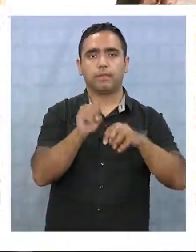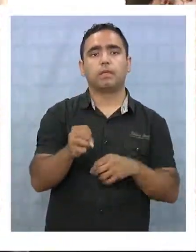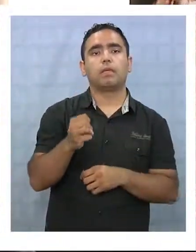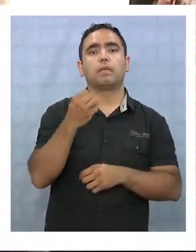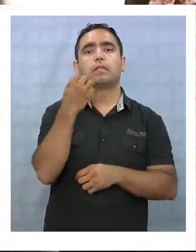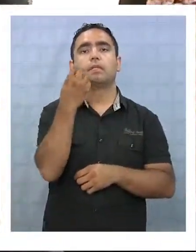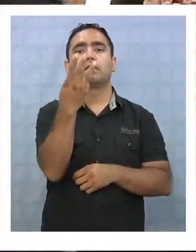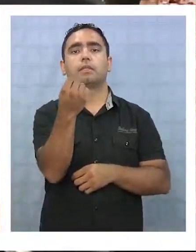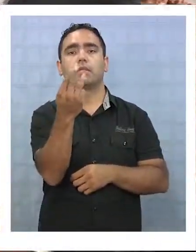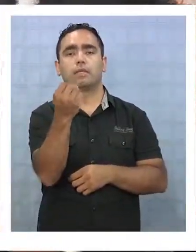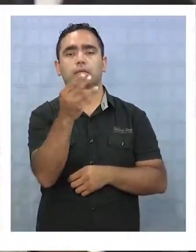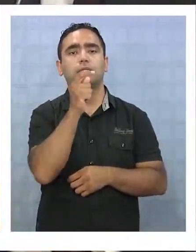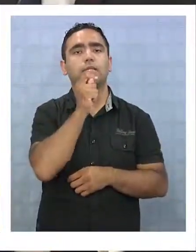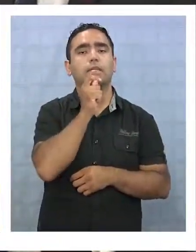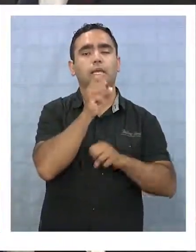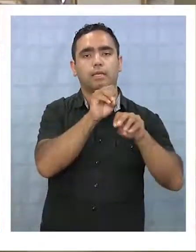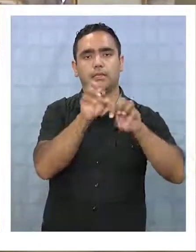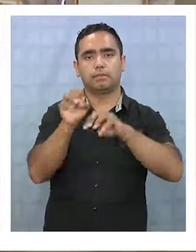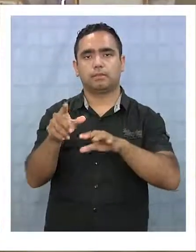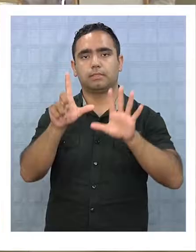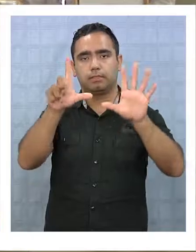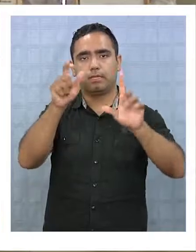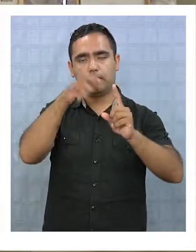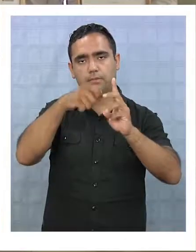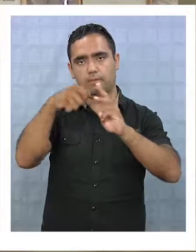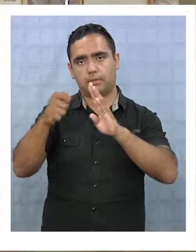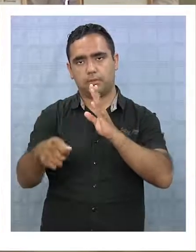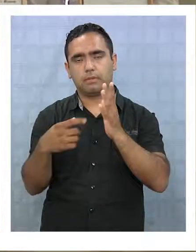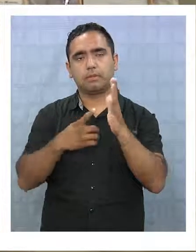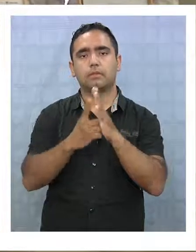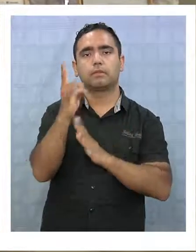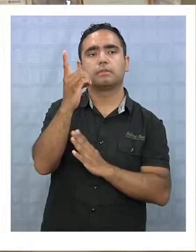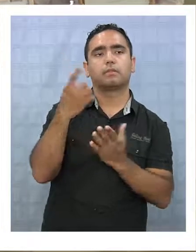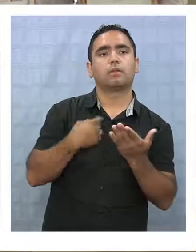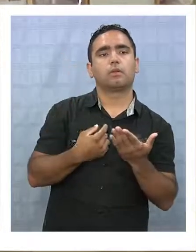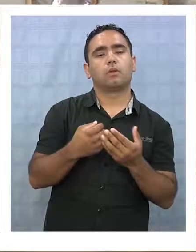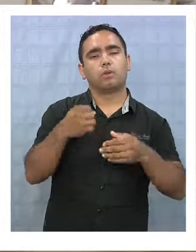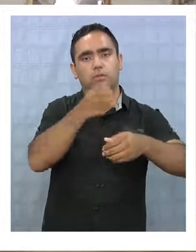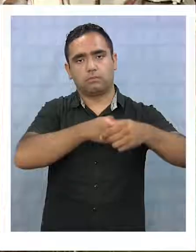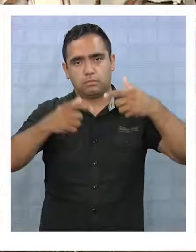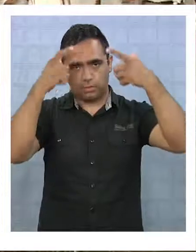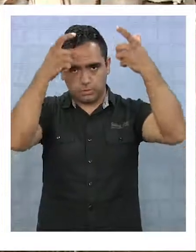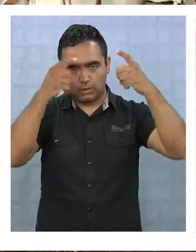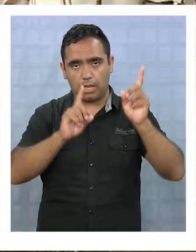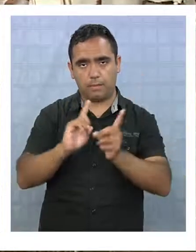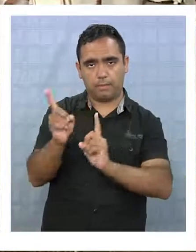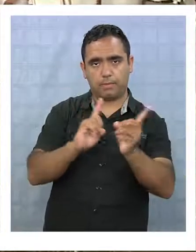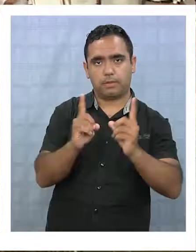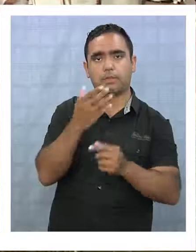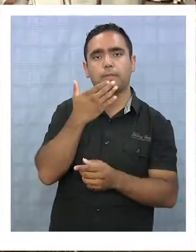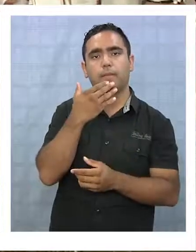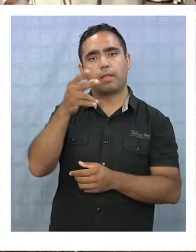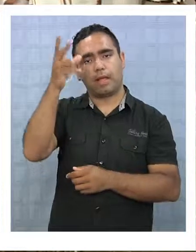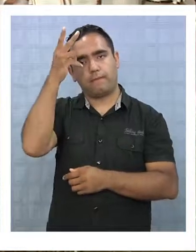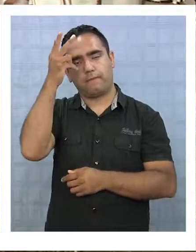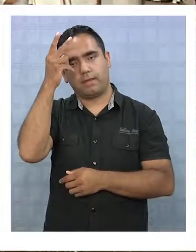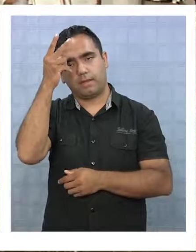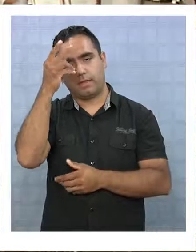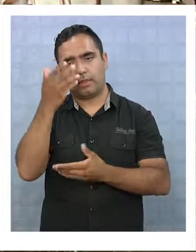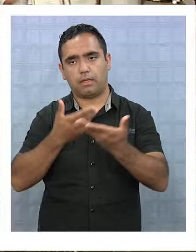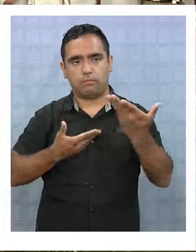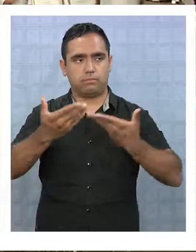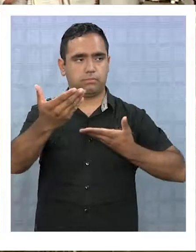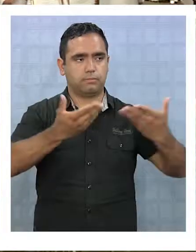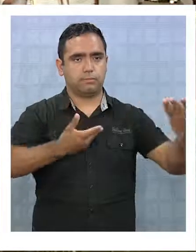dividió en 13 talleres durante siete meses en que se buscó desarrollar el arte culinario, la administración y las habilidades blandas.